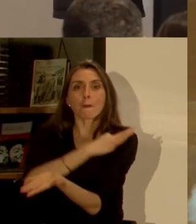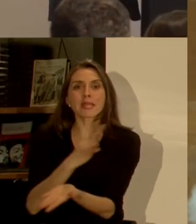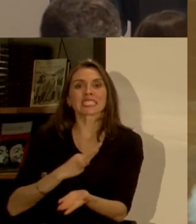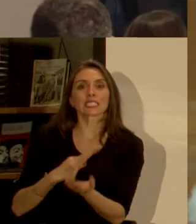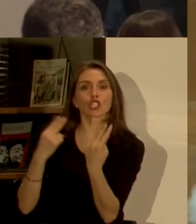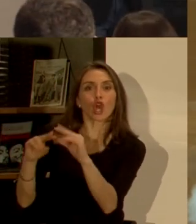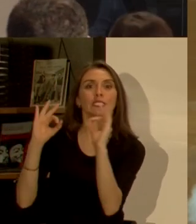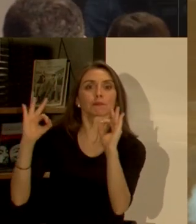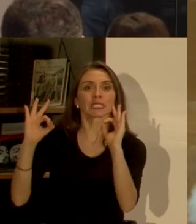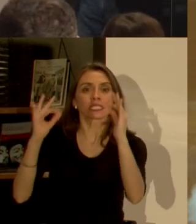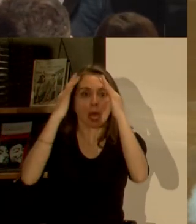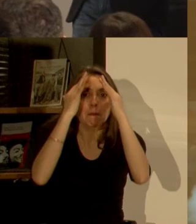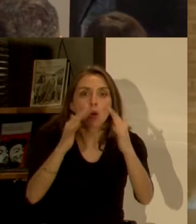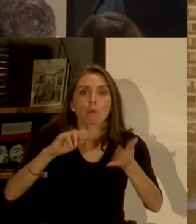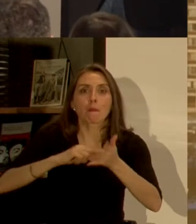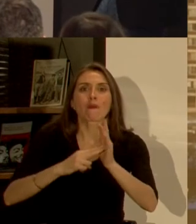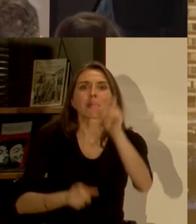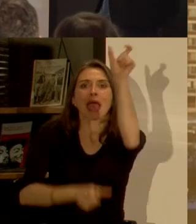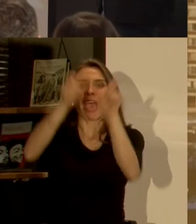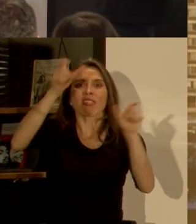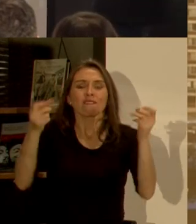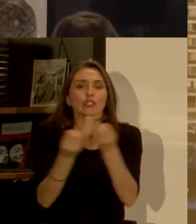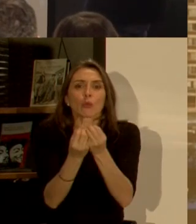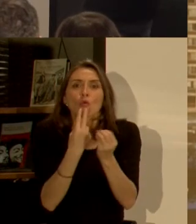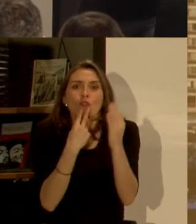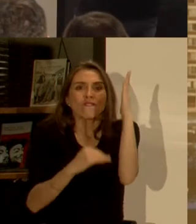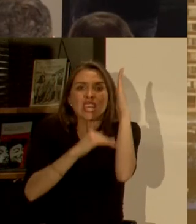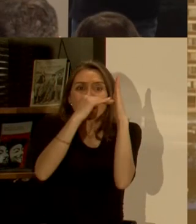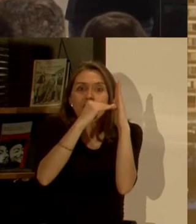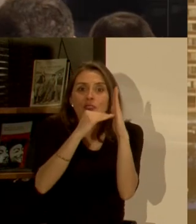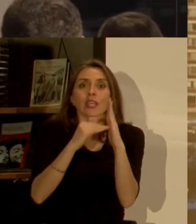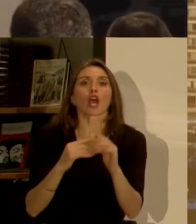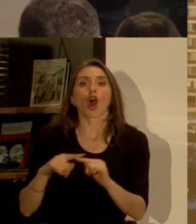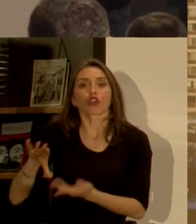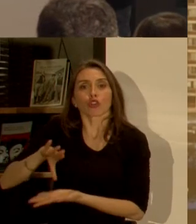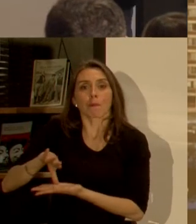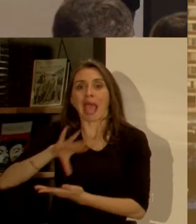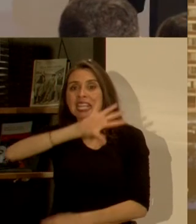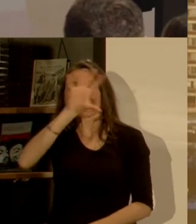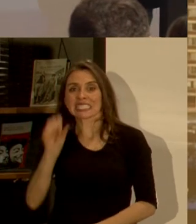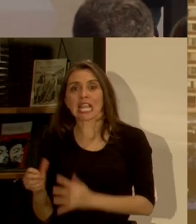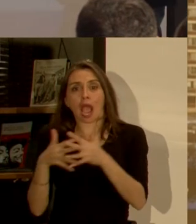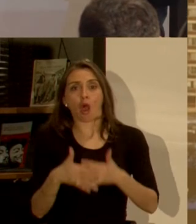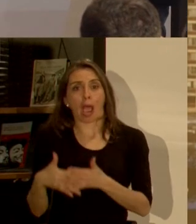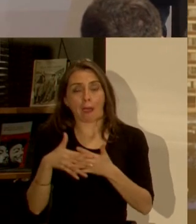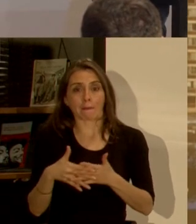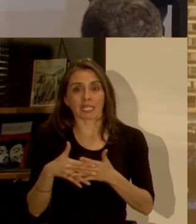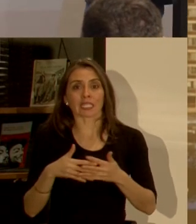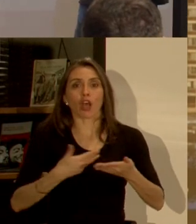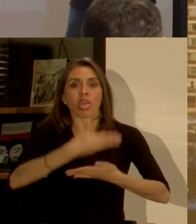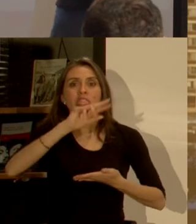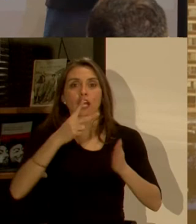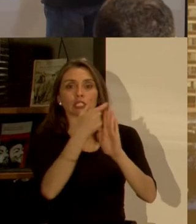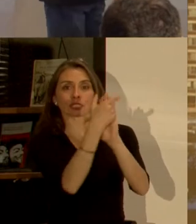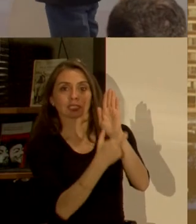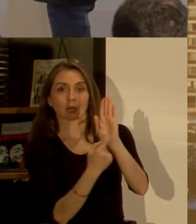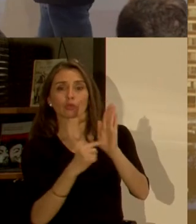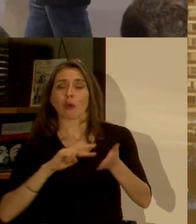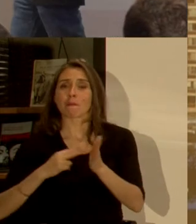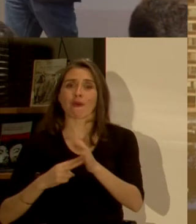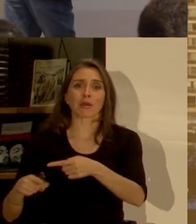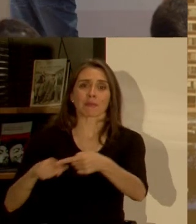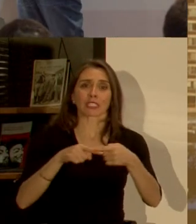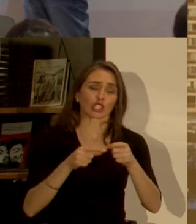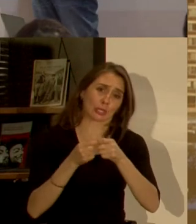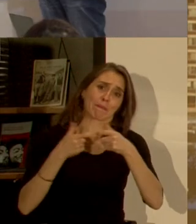para hacerse cargo de este problema y el caso de Cabrini Green en Chicago que fue reportado en un editorial de la segunda donde los problemas sociales